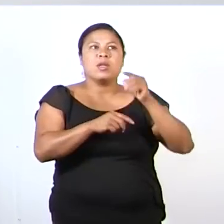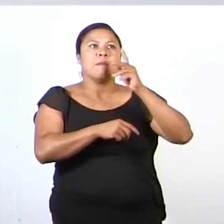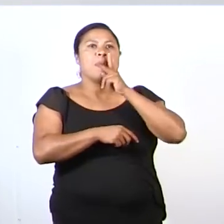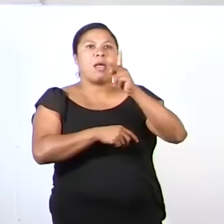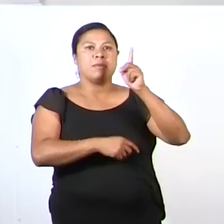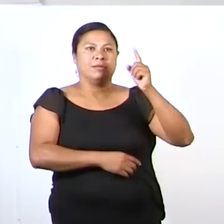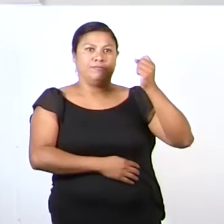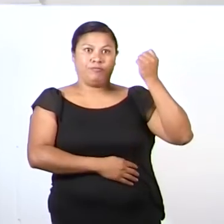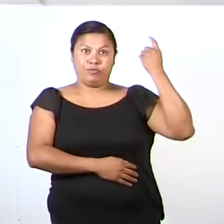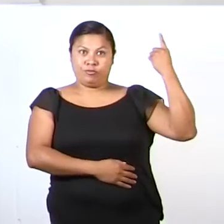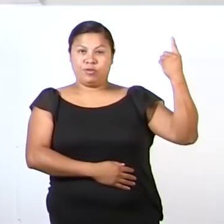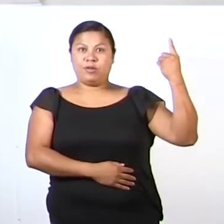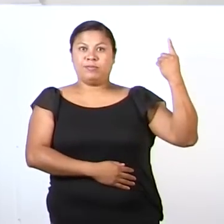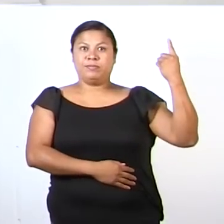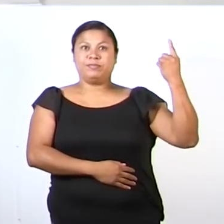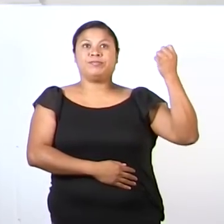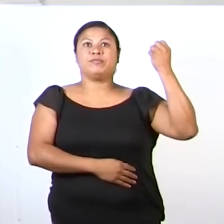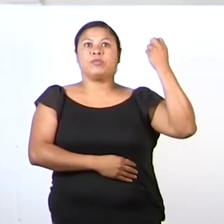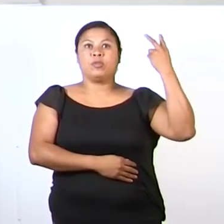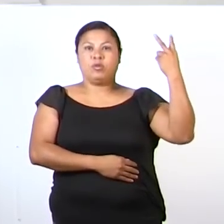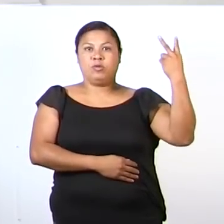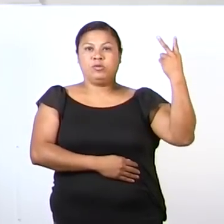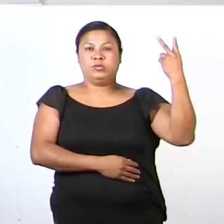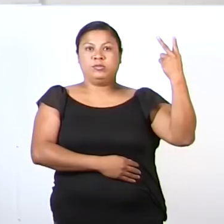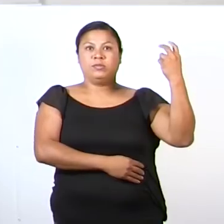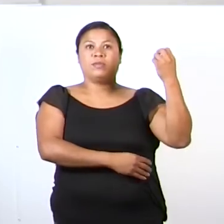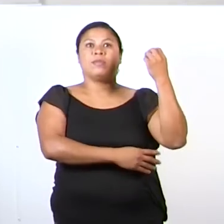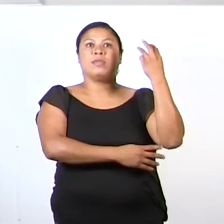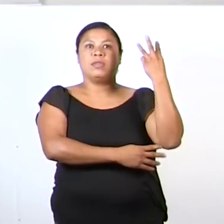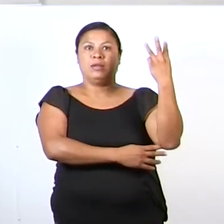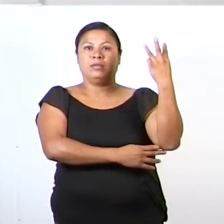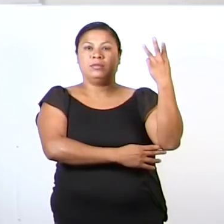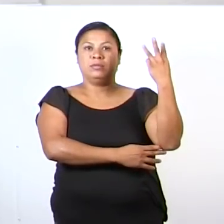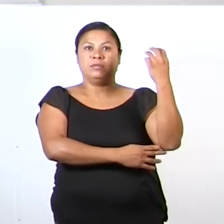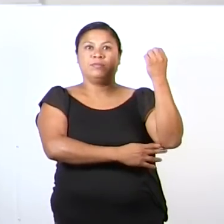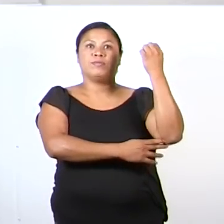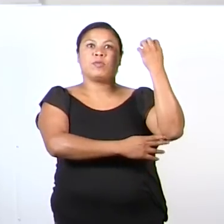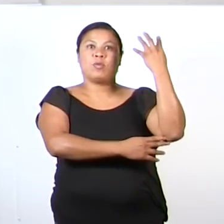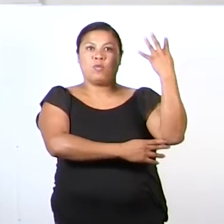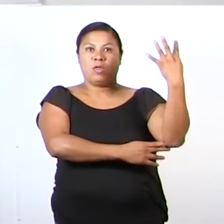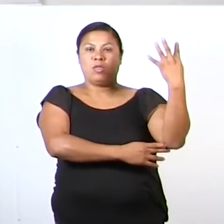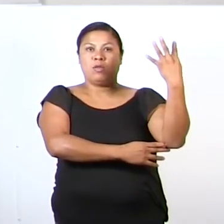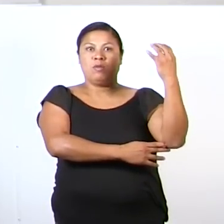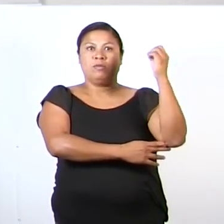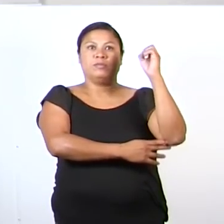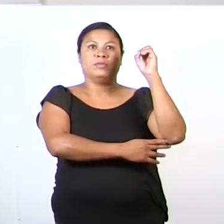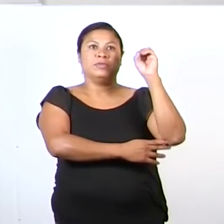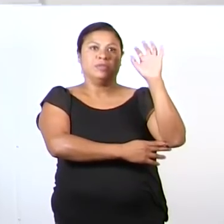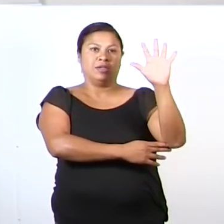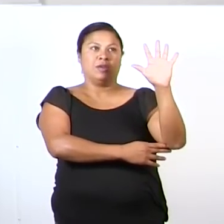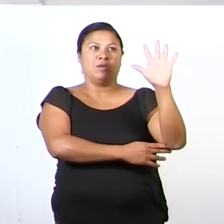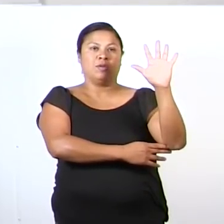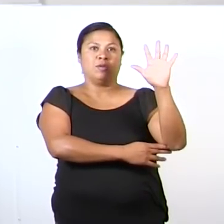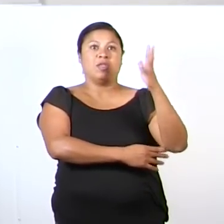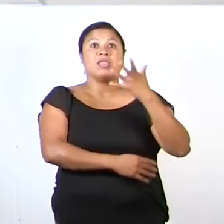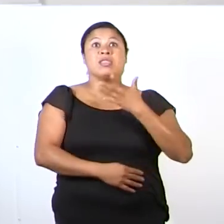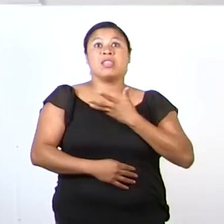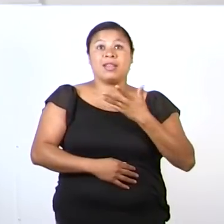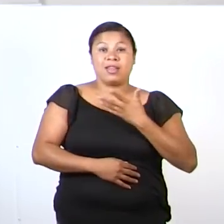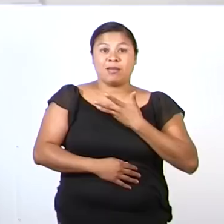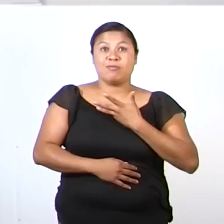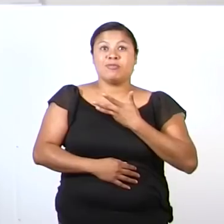Una, dos, tres, cuatro, cinco. Tenemos